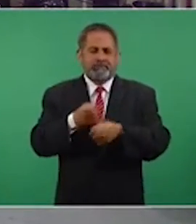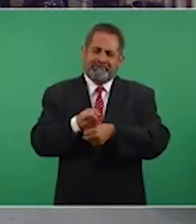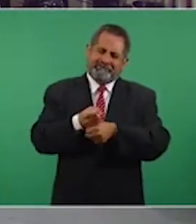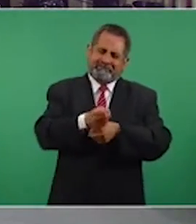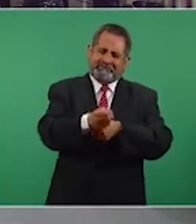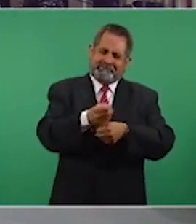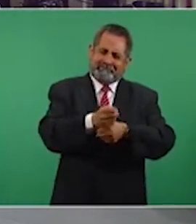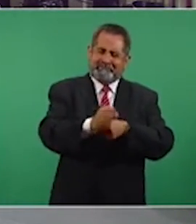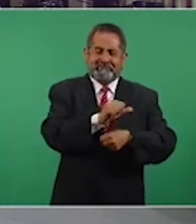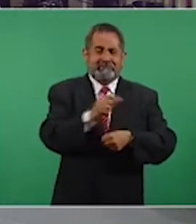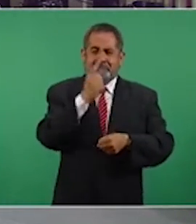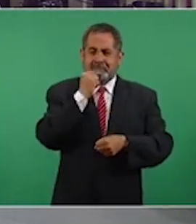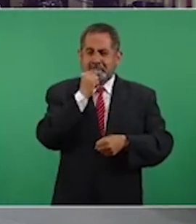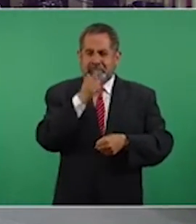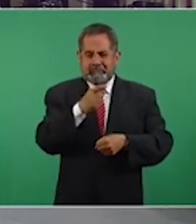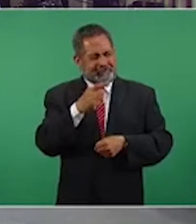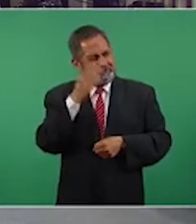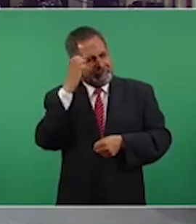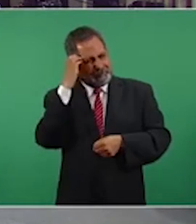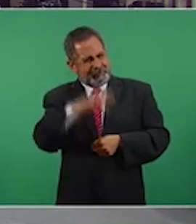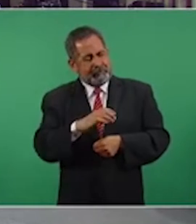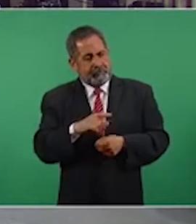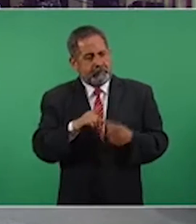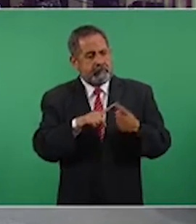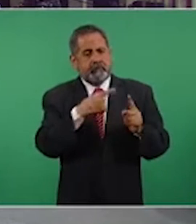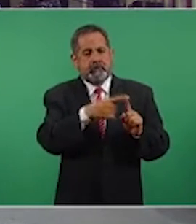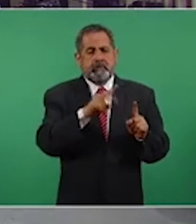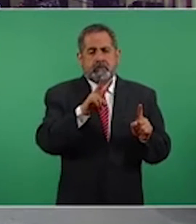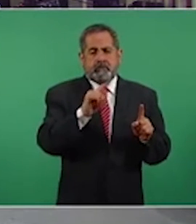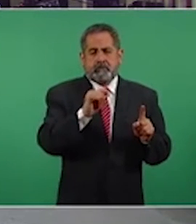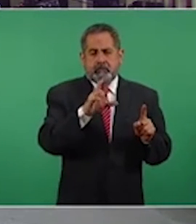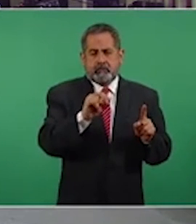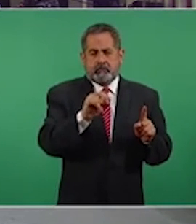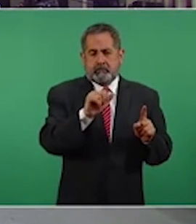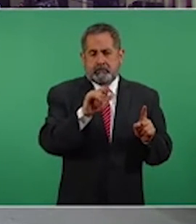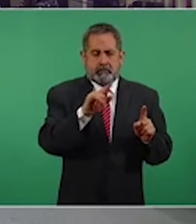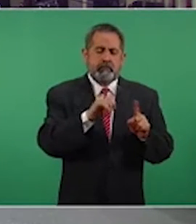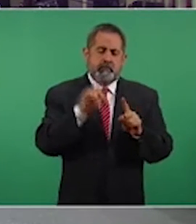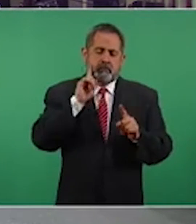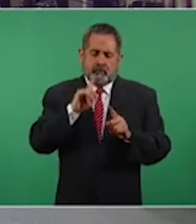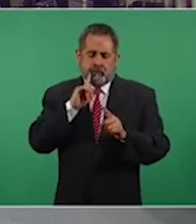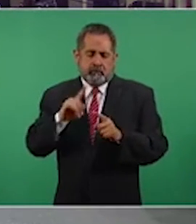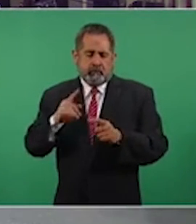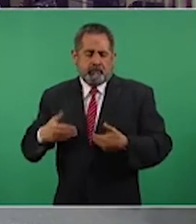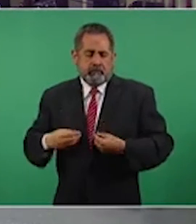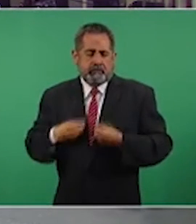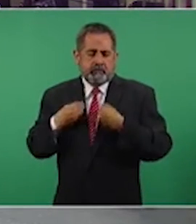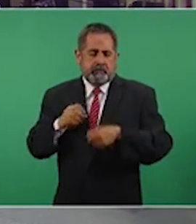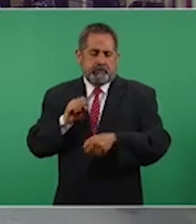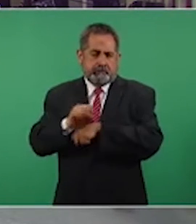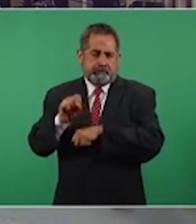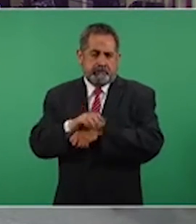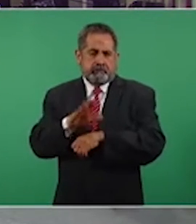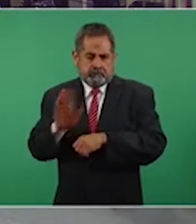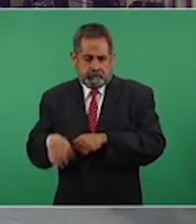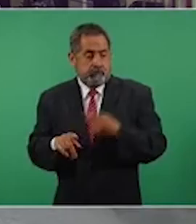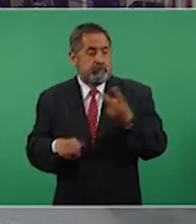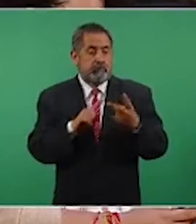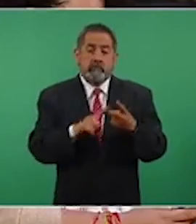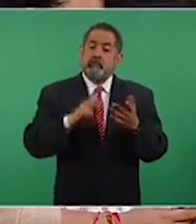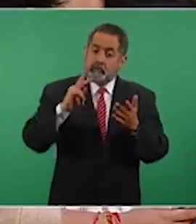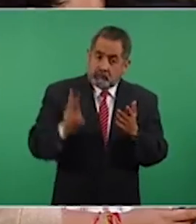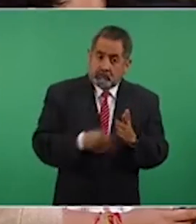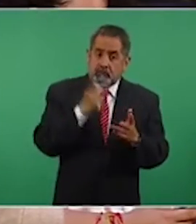policiaca en contra de la señora Victoria Salazar, mujer salvadoreña, que fue la que perdió la vida. Y volvió a ocurrir